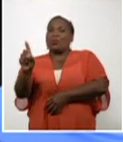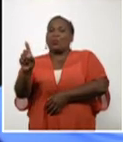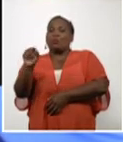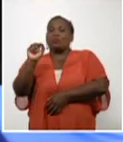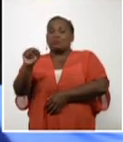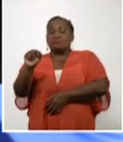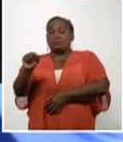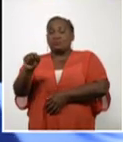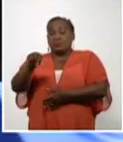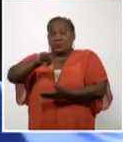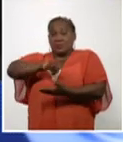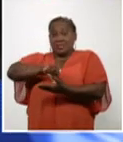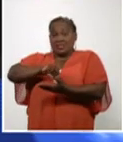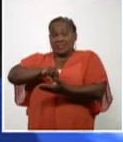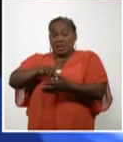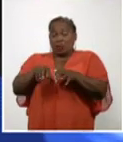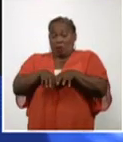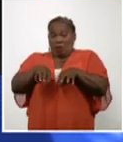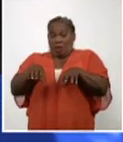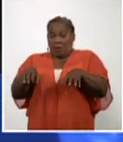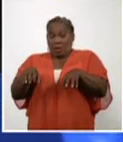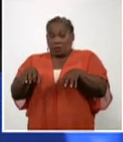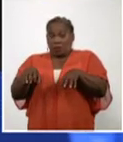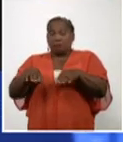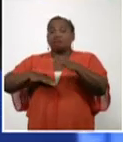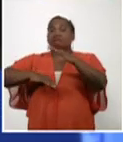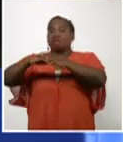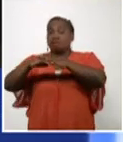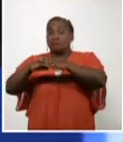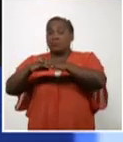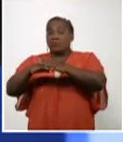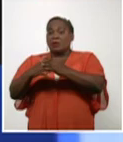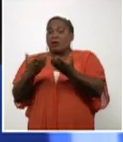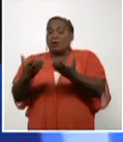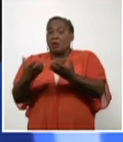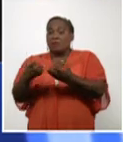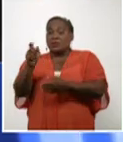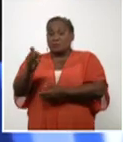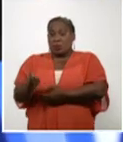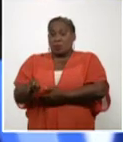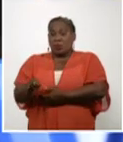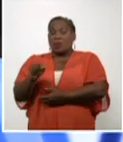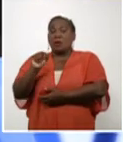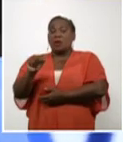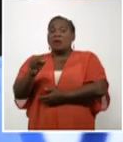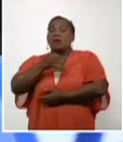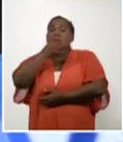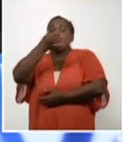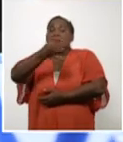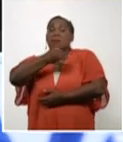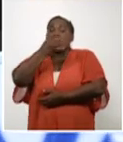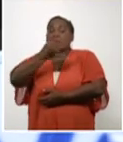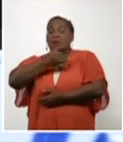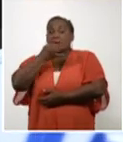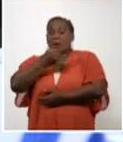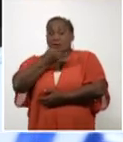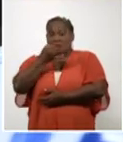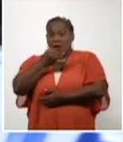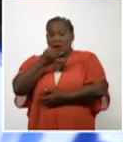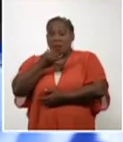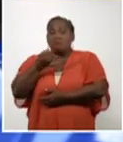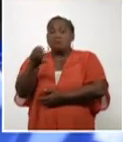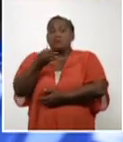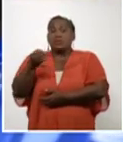completa. Y seguir evaluando todos los casos vulnerables que tenemos acá en el territorio de manera que se le brinde la atención